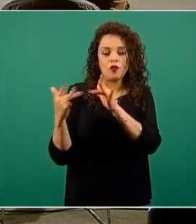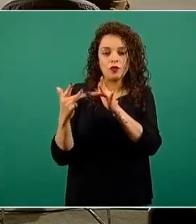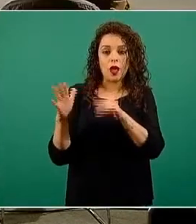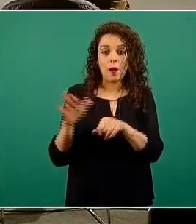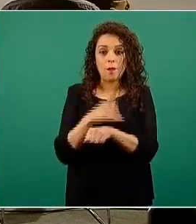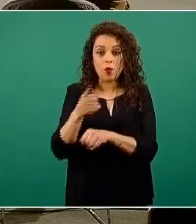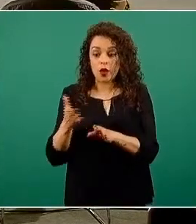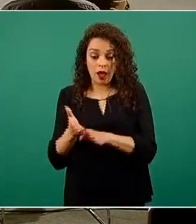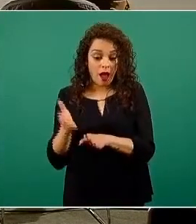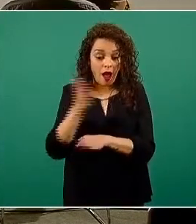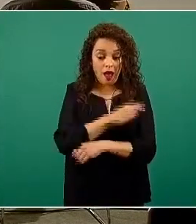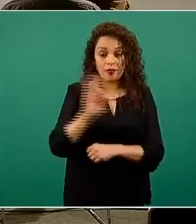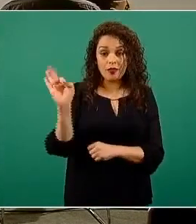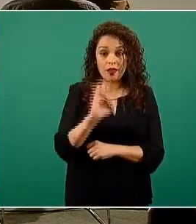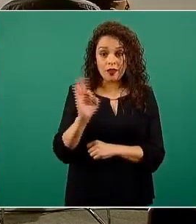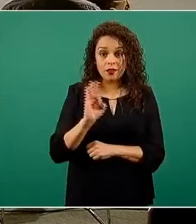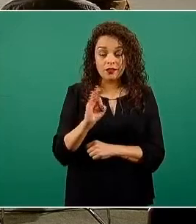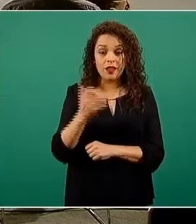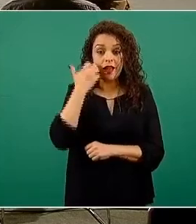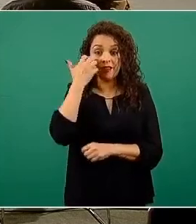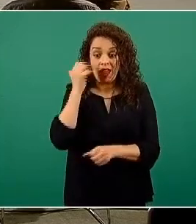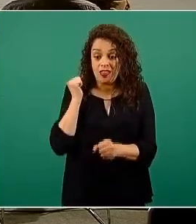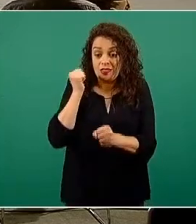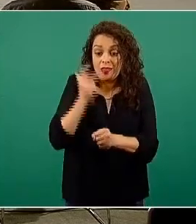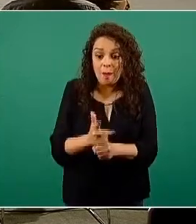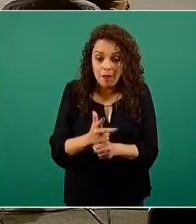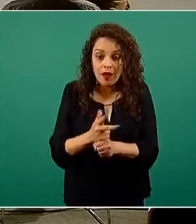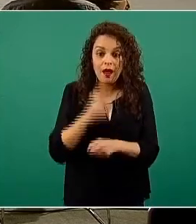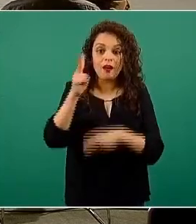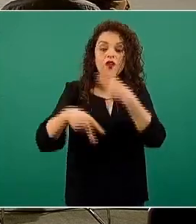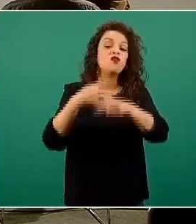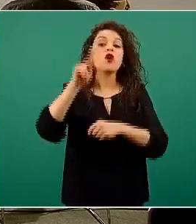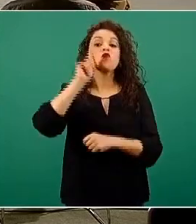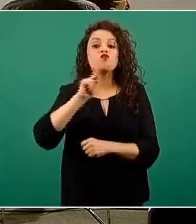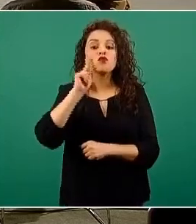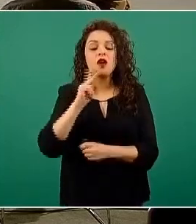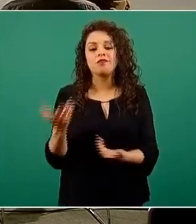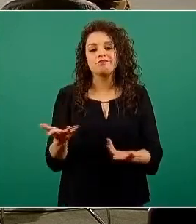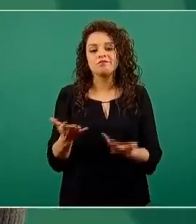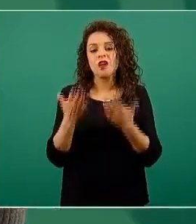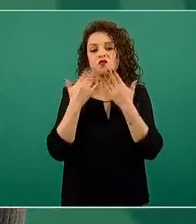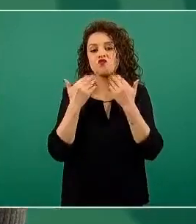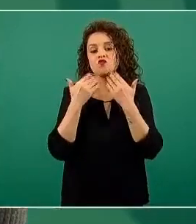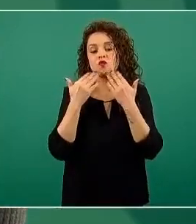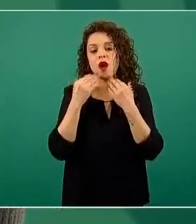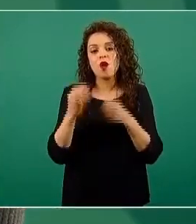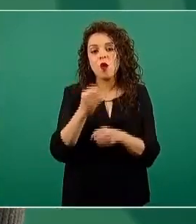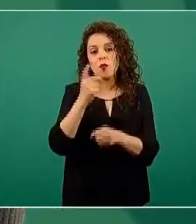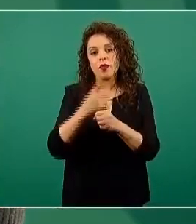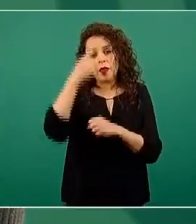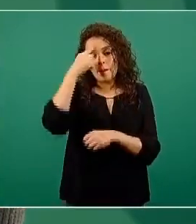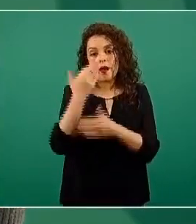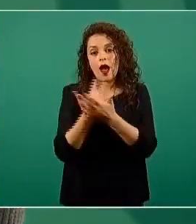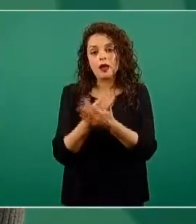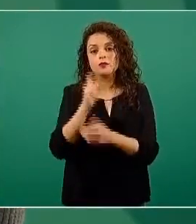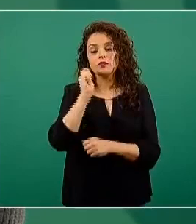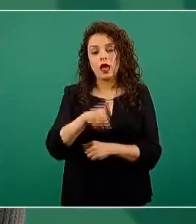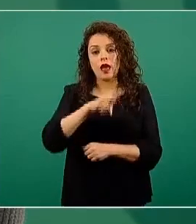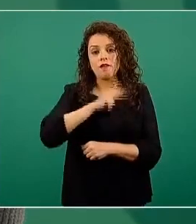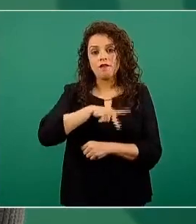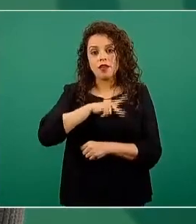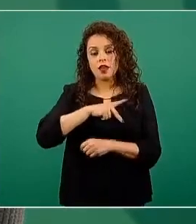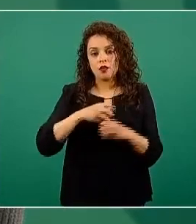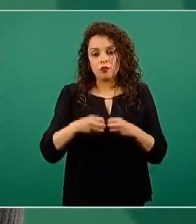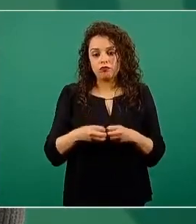menor tiempo, no dimos suficiente oportunidad para que el virus se replique en el caso que hubiera habido un contagio